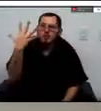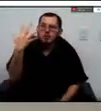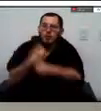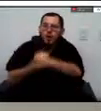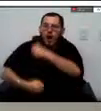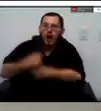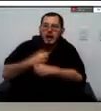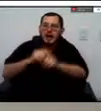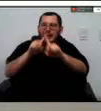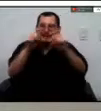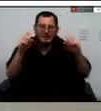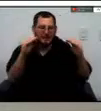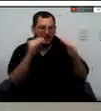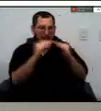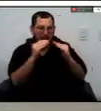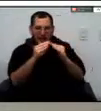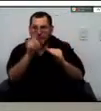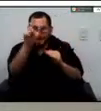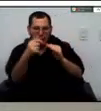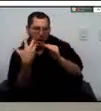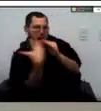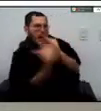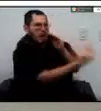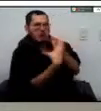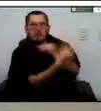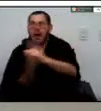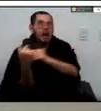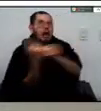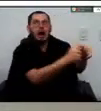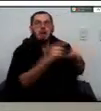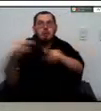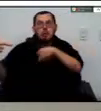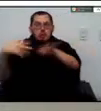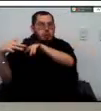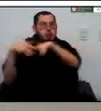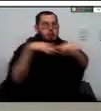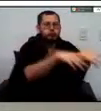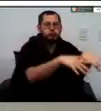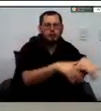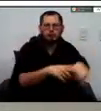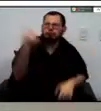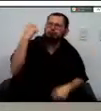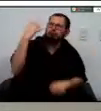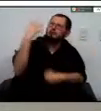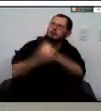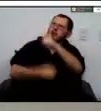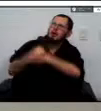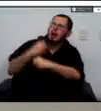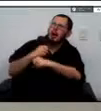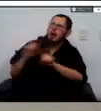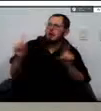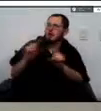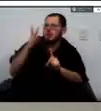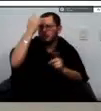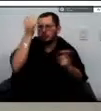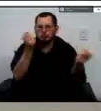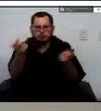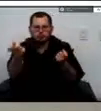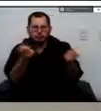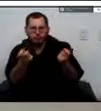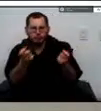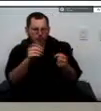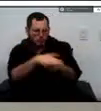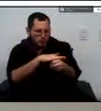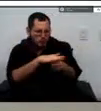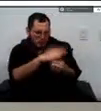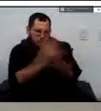evacuación porque teniendo en cuenta ya el manejo que se le da a la emergencia y